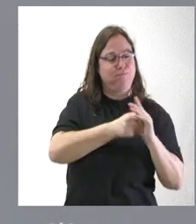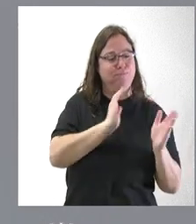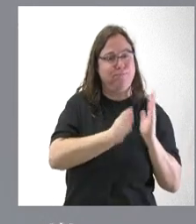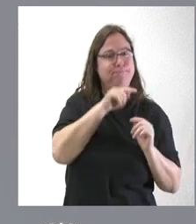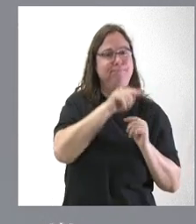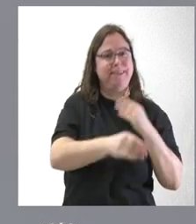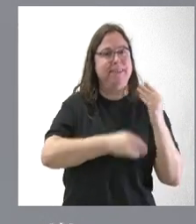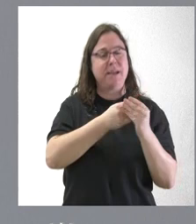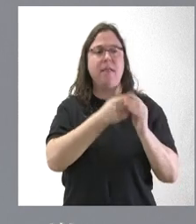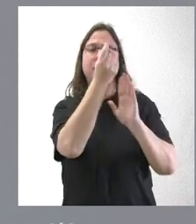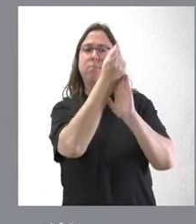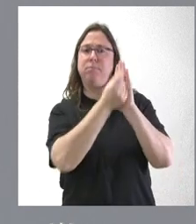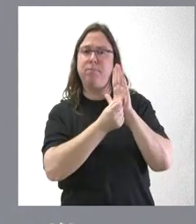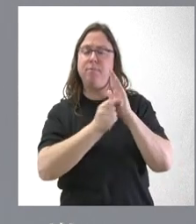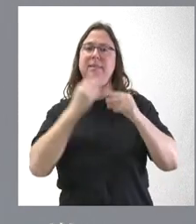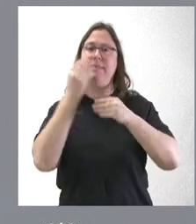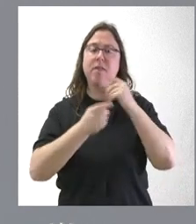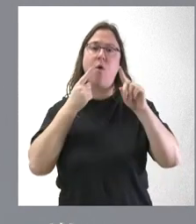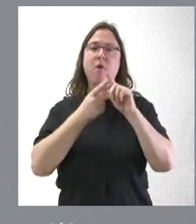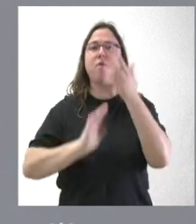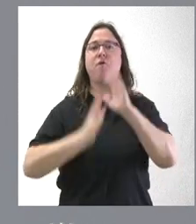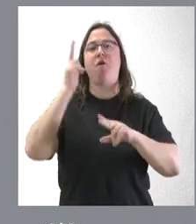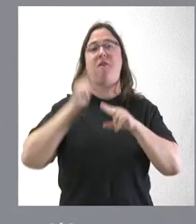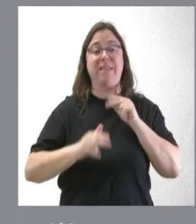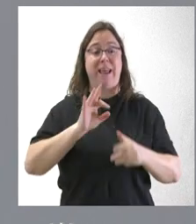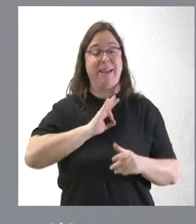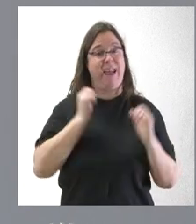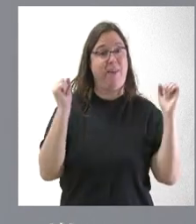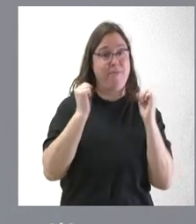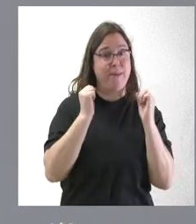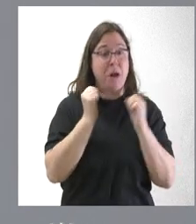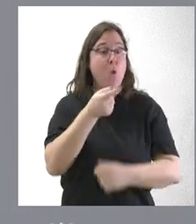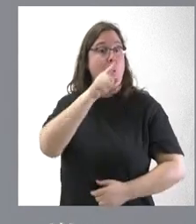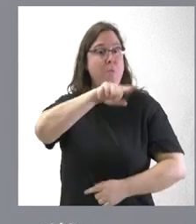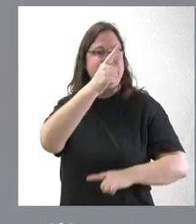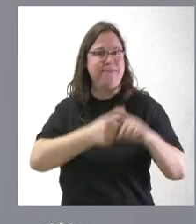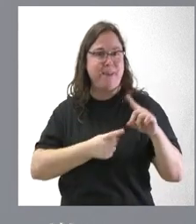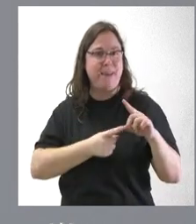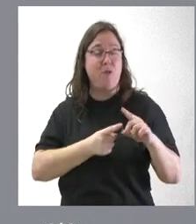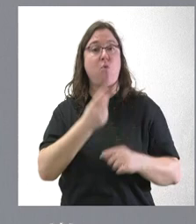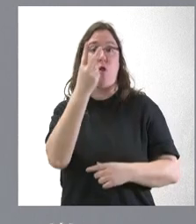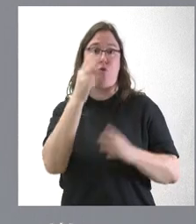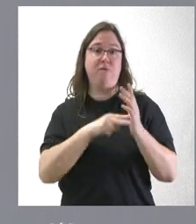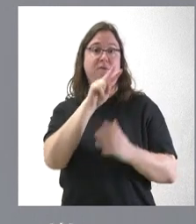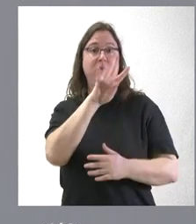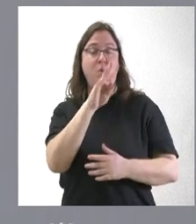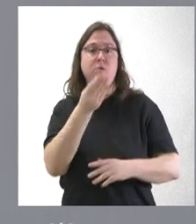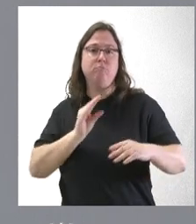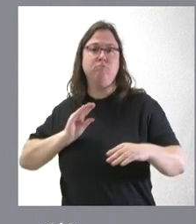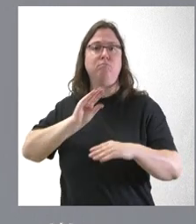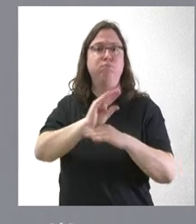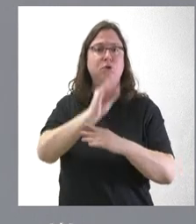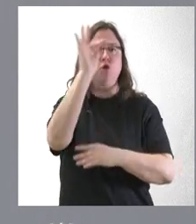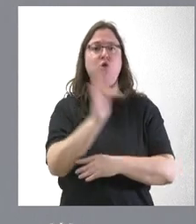haciendo con este conjunto de actuaciones que les he señalado, que importan en el primer mes y medio del año 2024 una inversión global